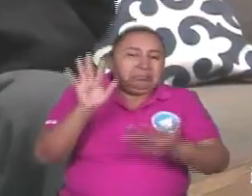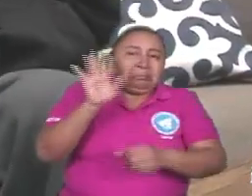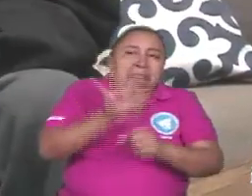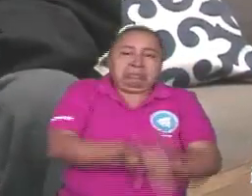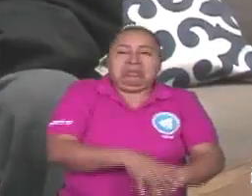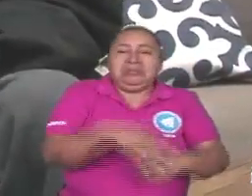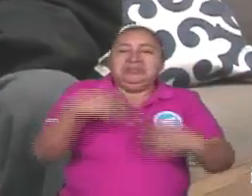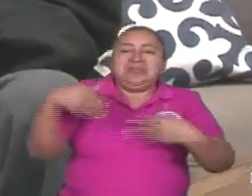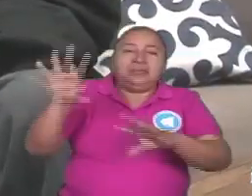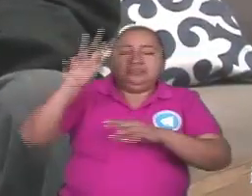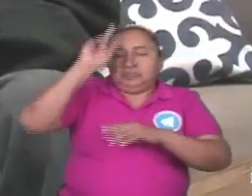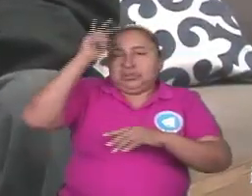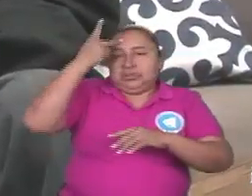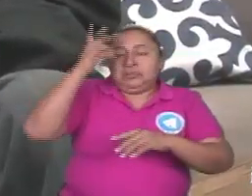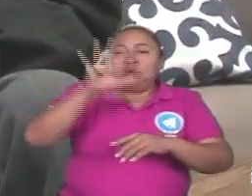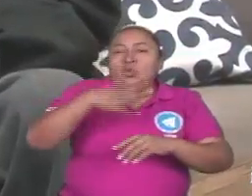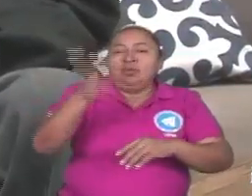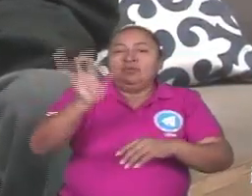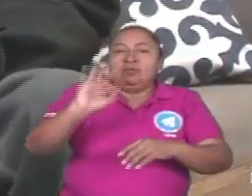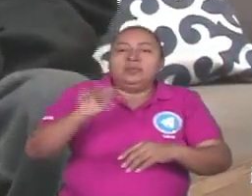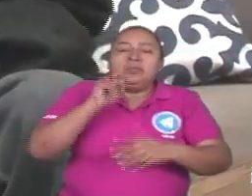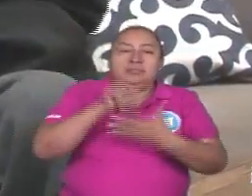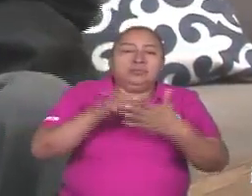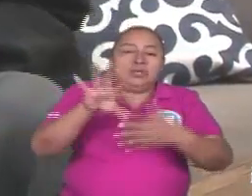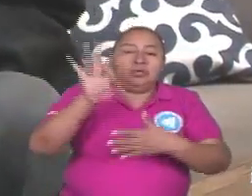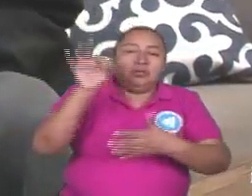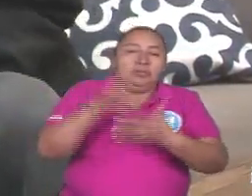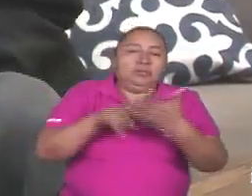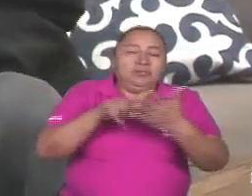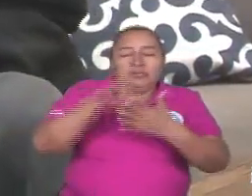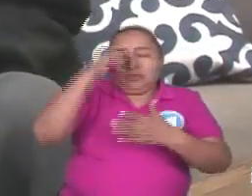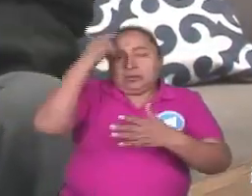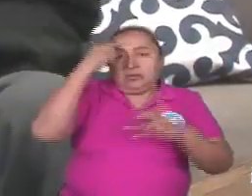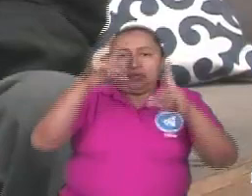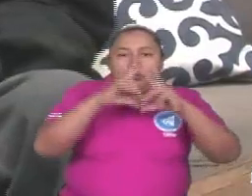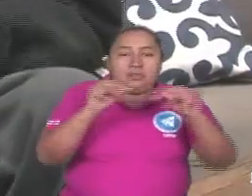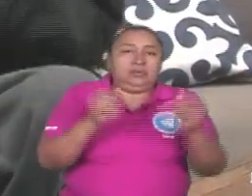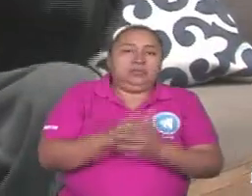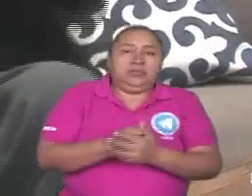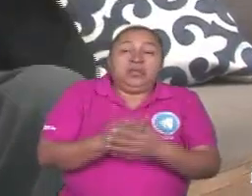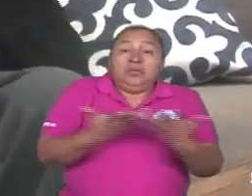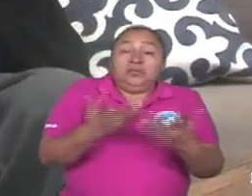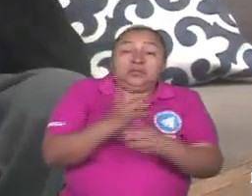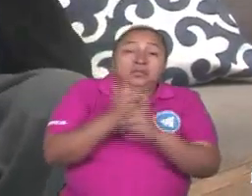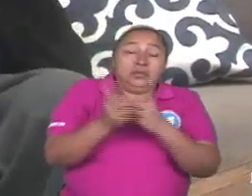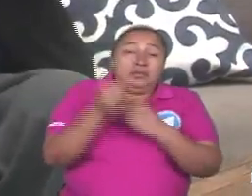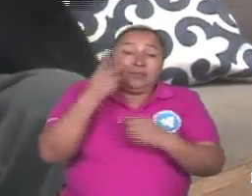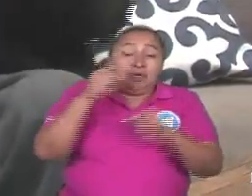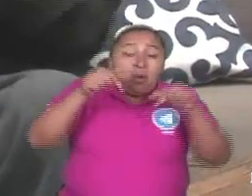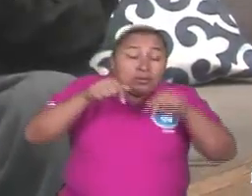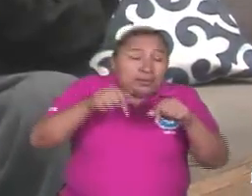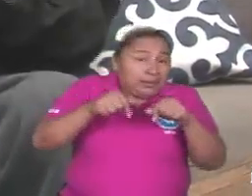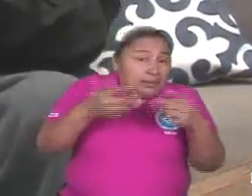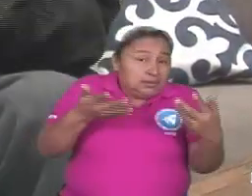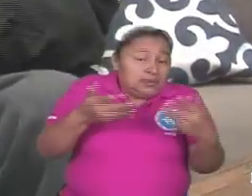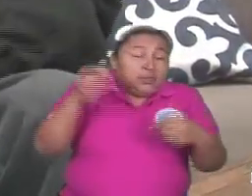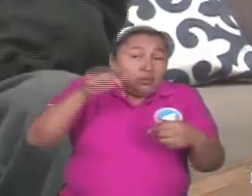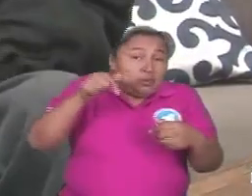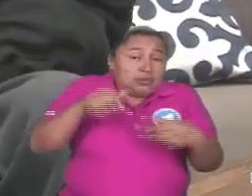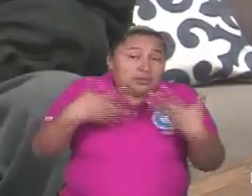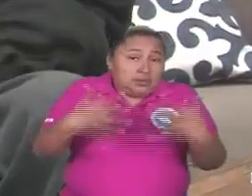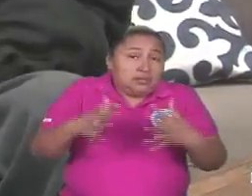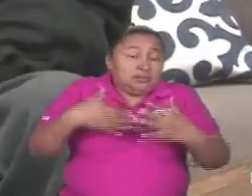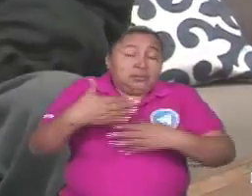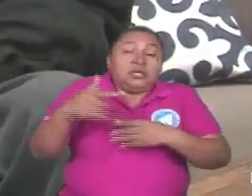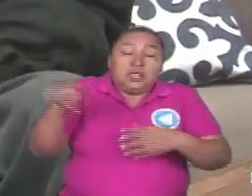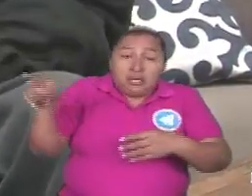políticamente como alternativa elegible para gobernar este país. Entonces, vos tenés que verlo. Eso es ahorita. Y eso es lo que